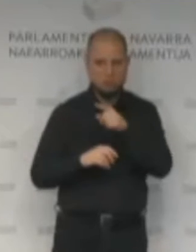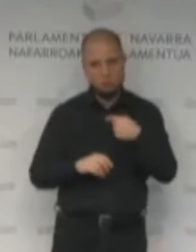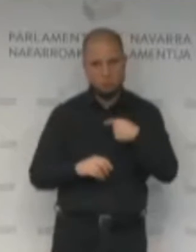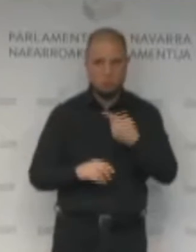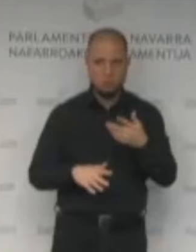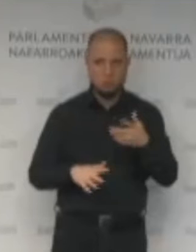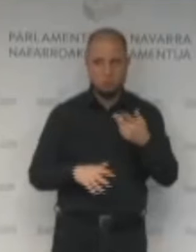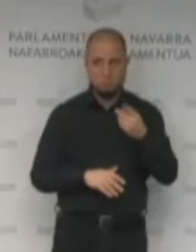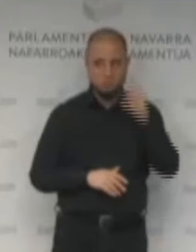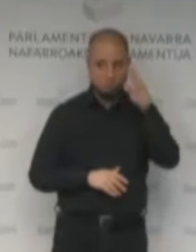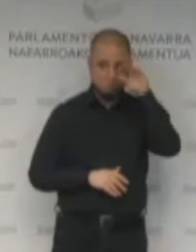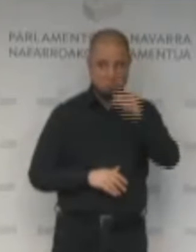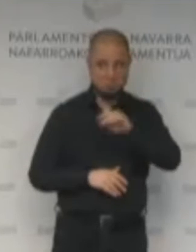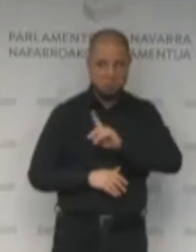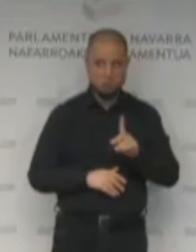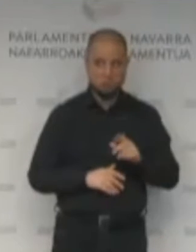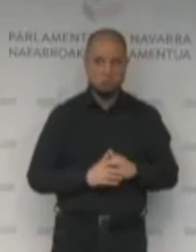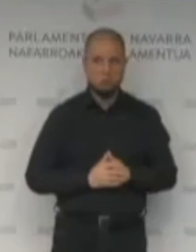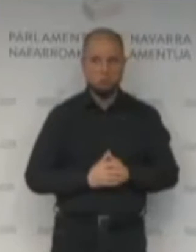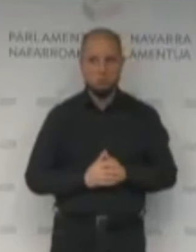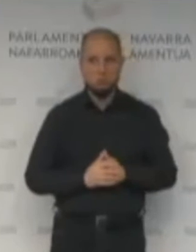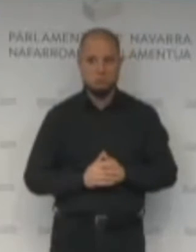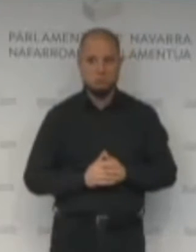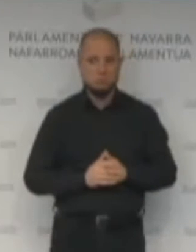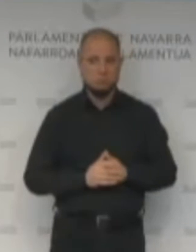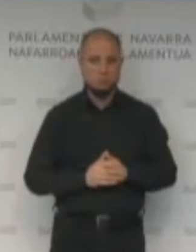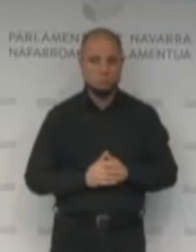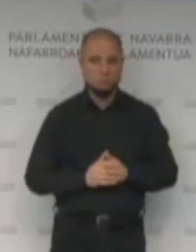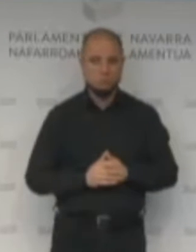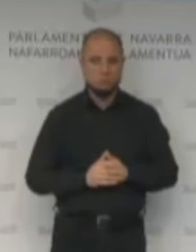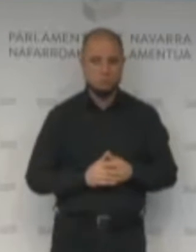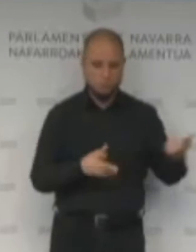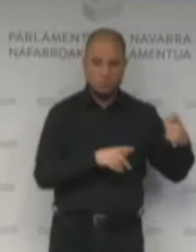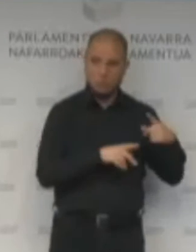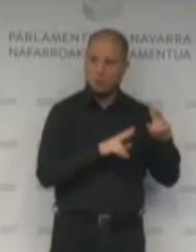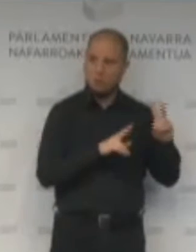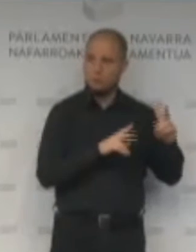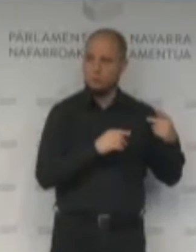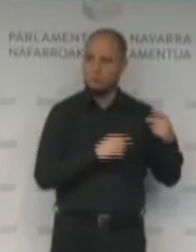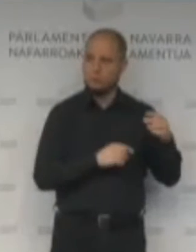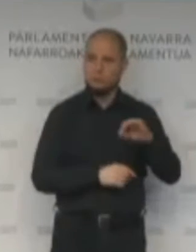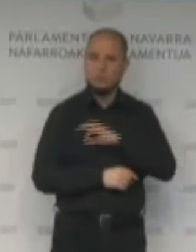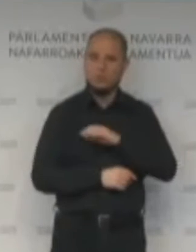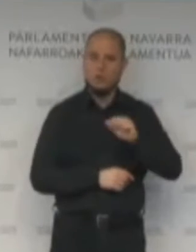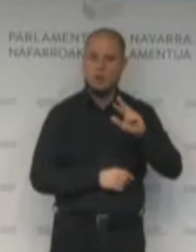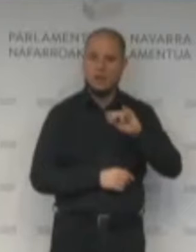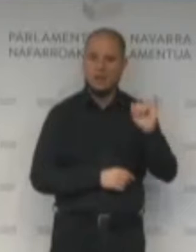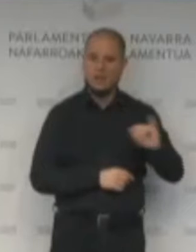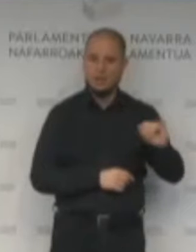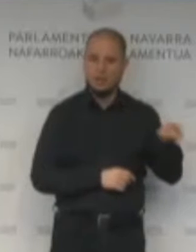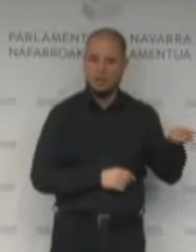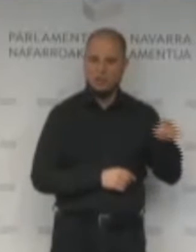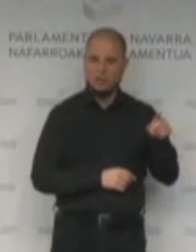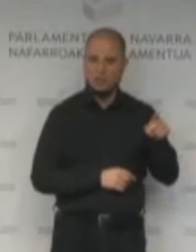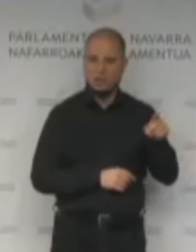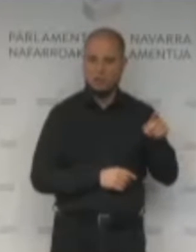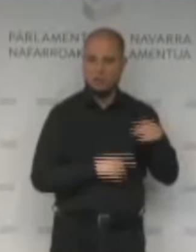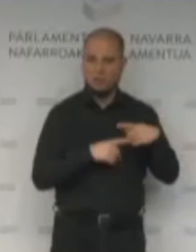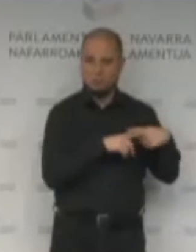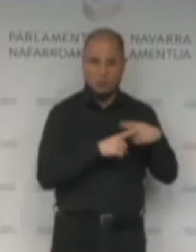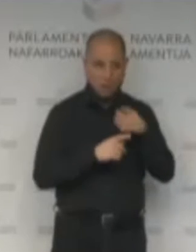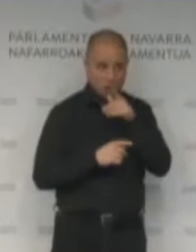lo digo. Mire, este va compartido con el señor Araiz. Me refiero a este recaudo que voy a dar ahora,